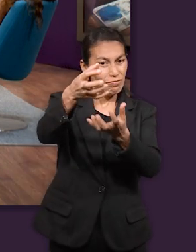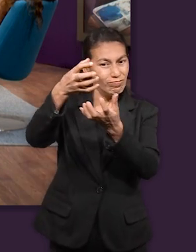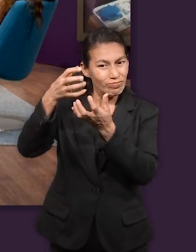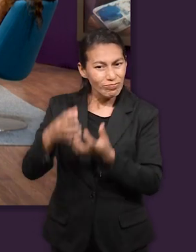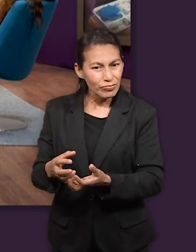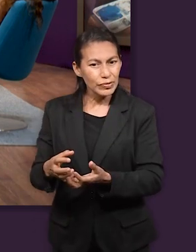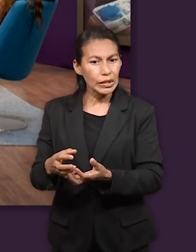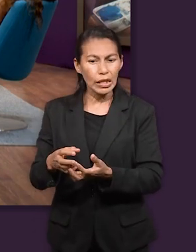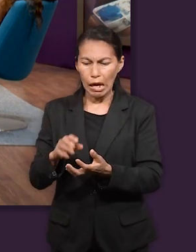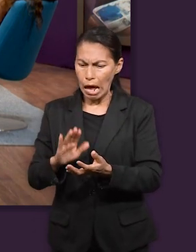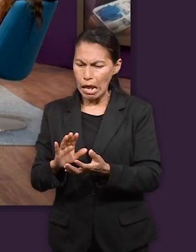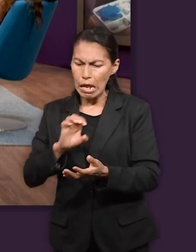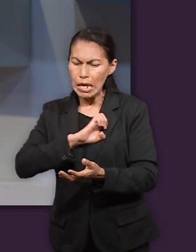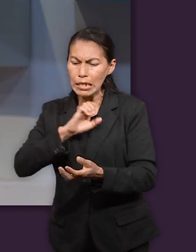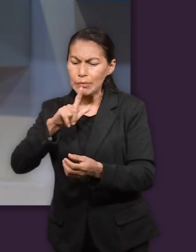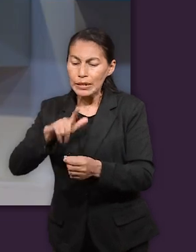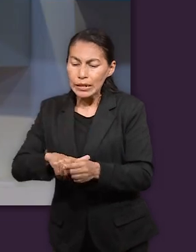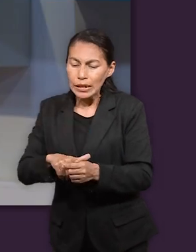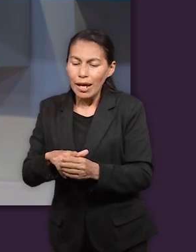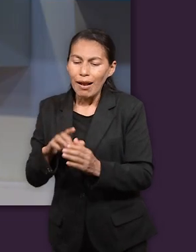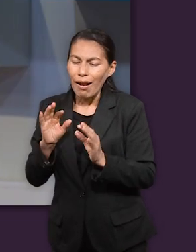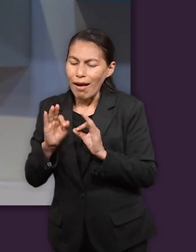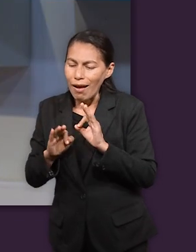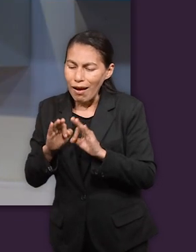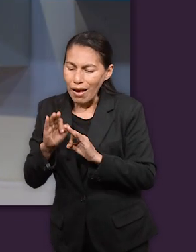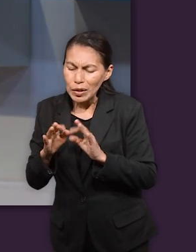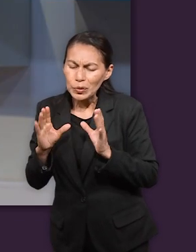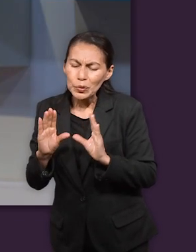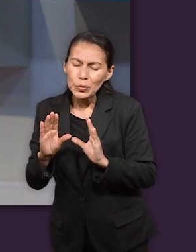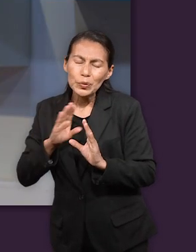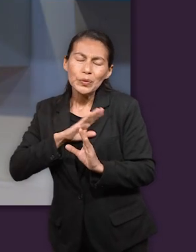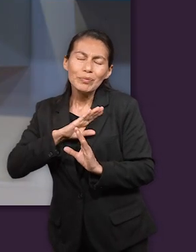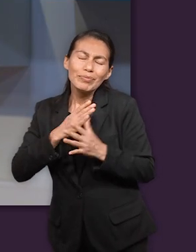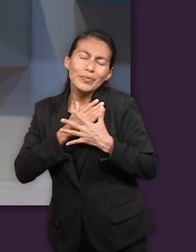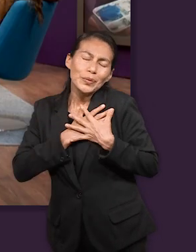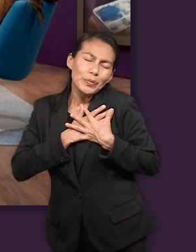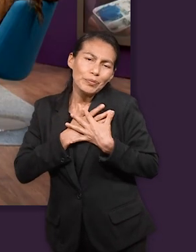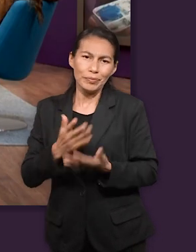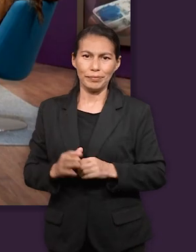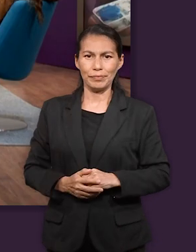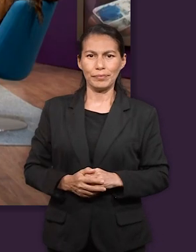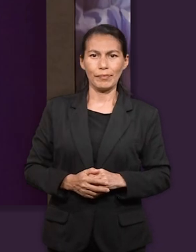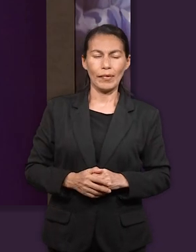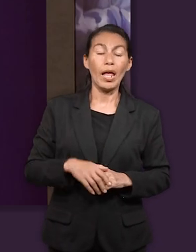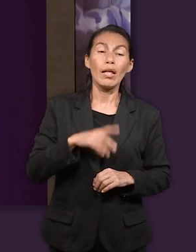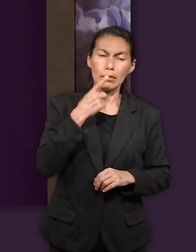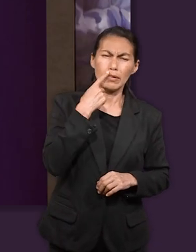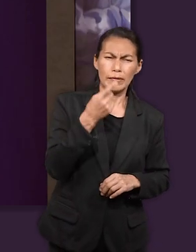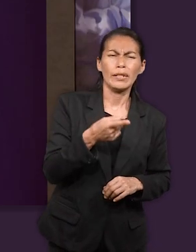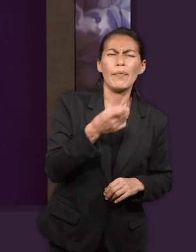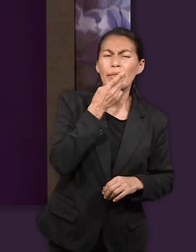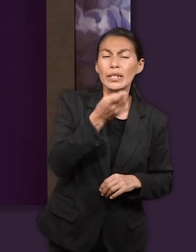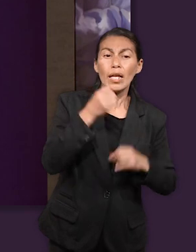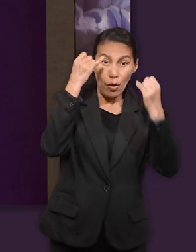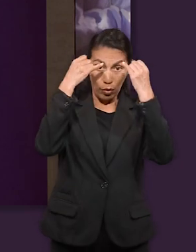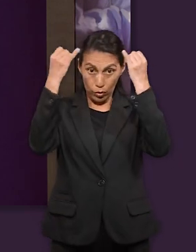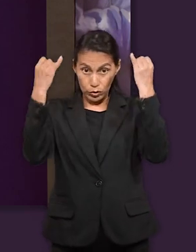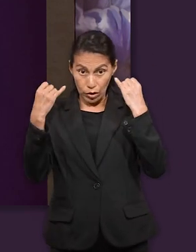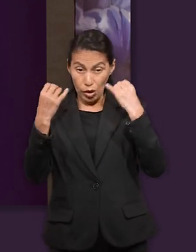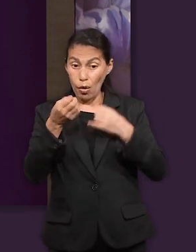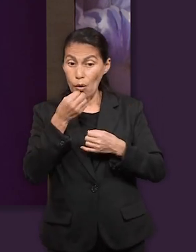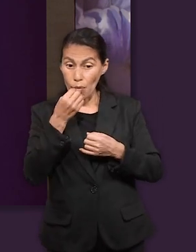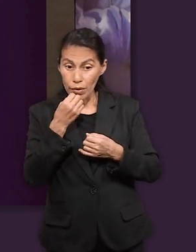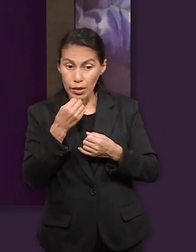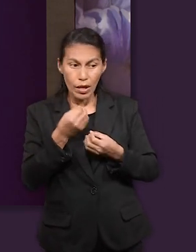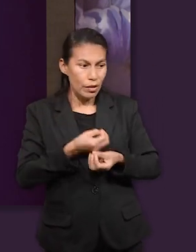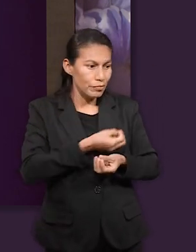primeramente y luego le da un trato especial ¿cierto? sí dice Génesis 43-34 y José